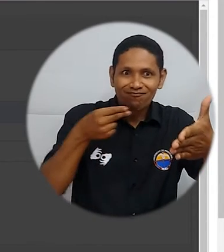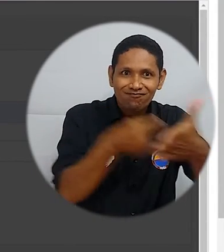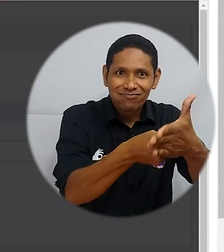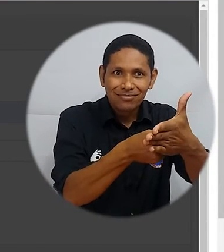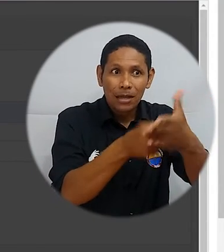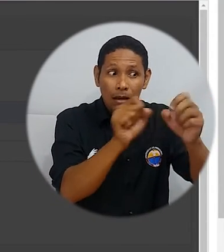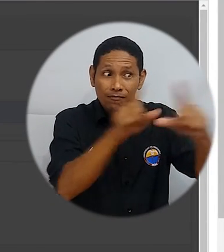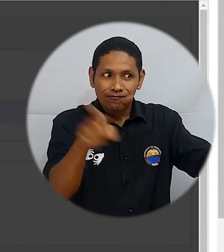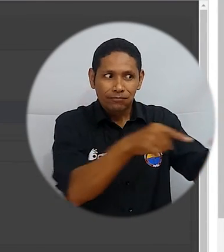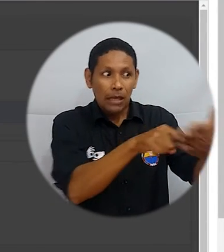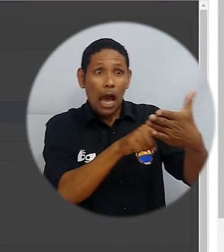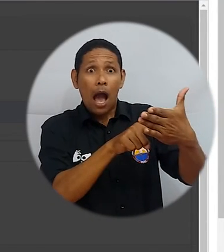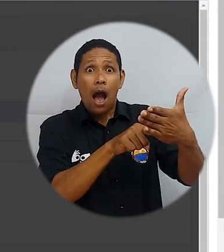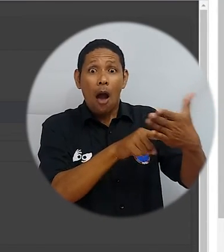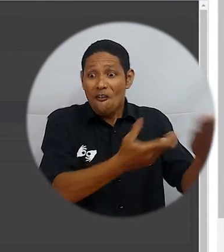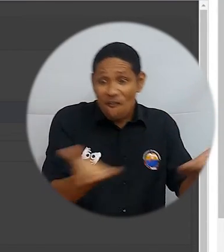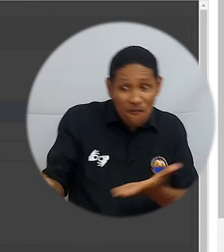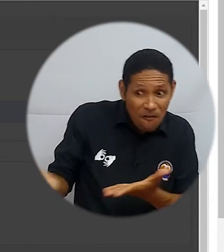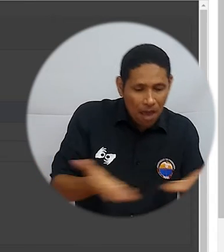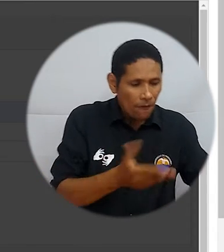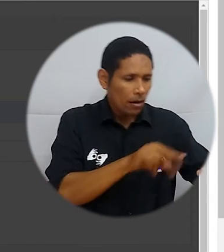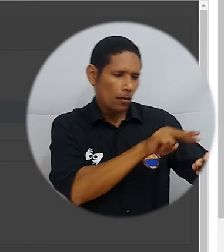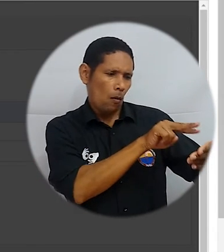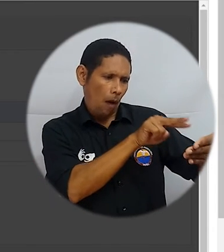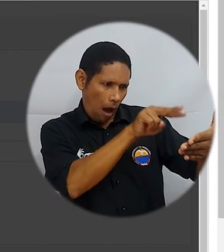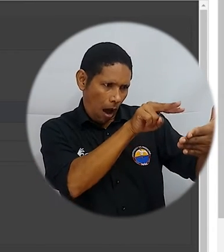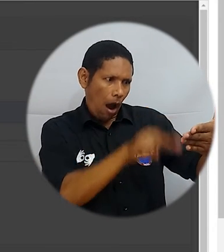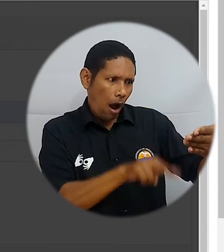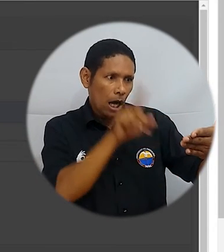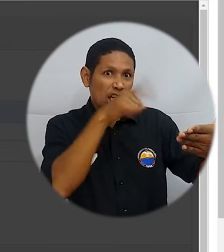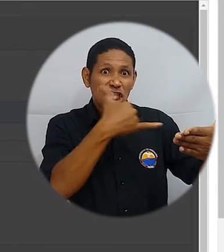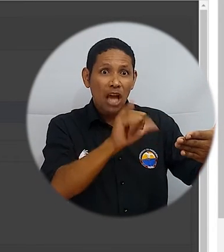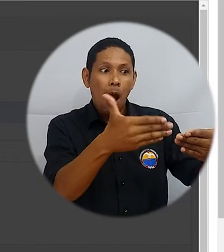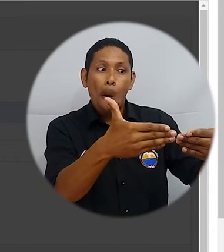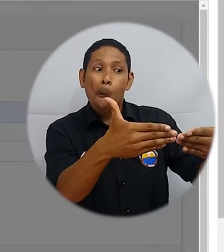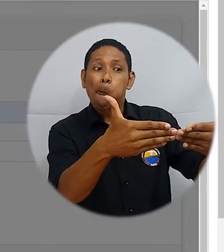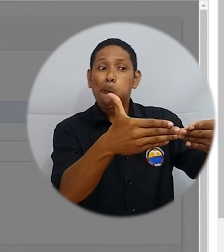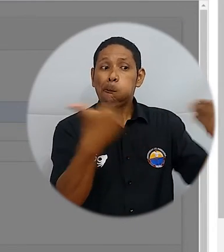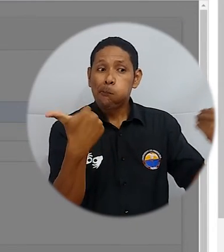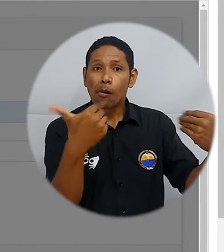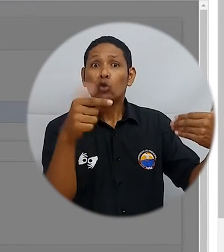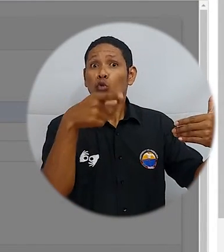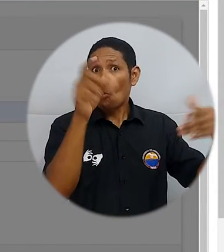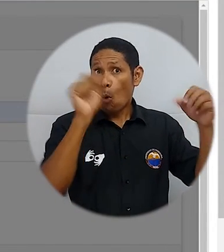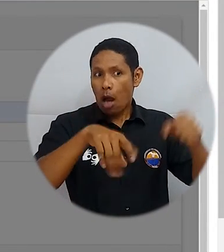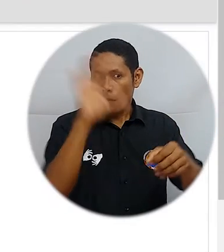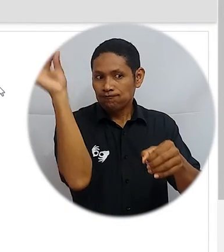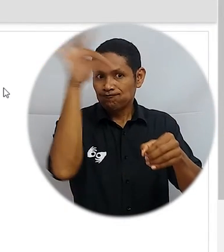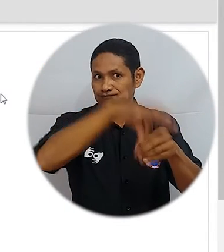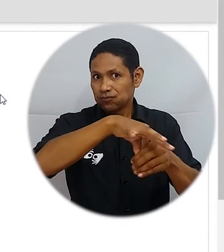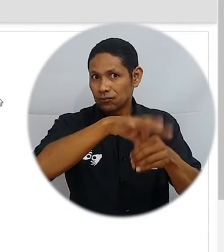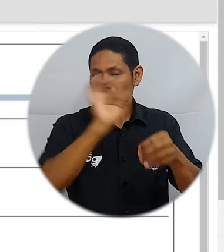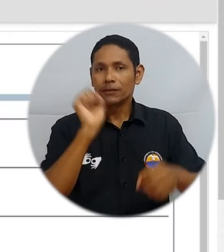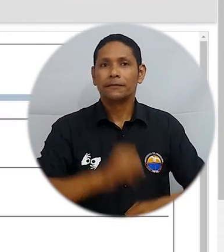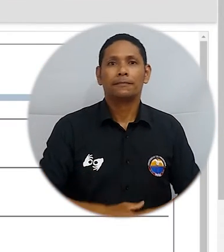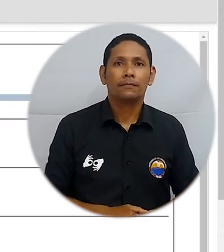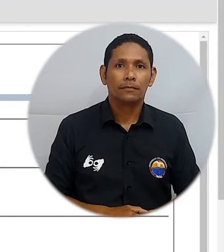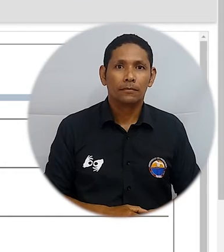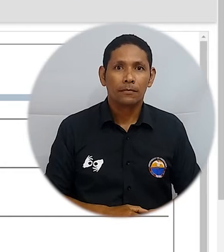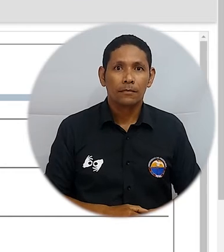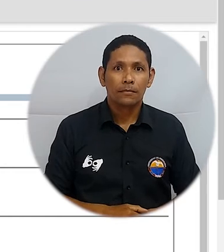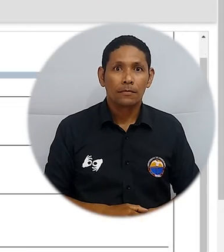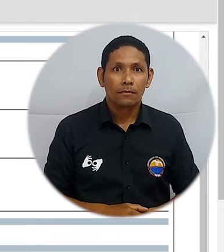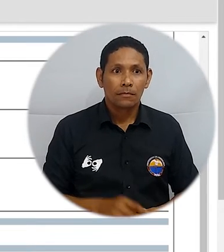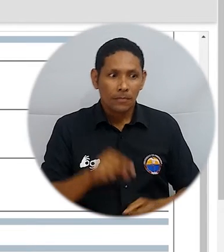arrojará un mensaje de bienvenida y habilitará las consultas electrónicas para participar.